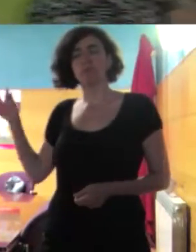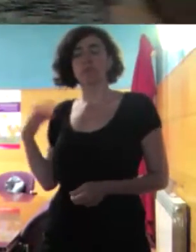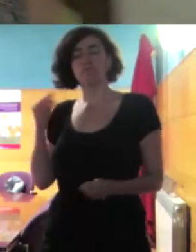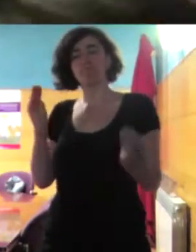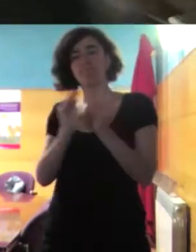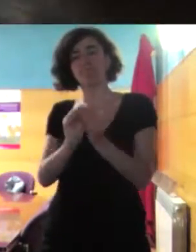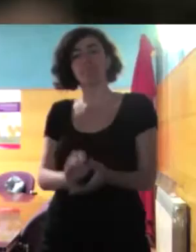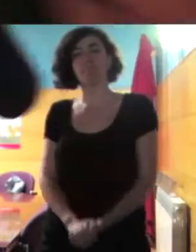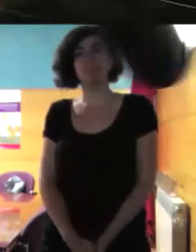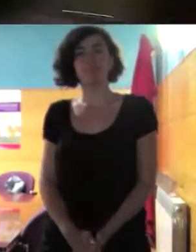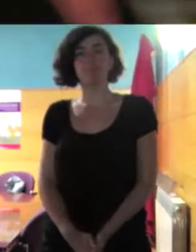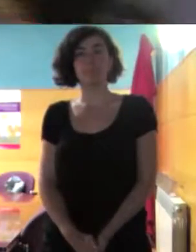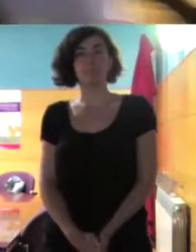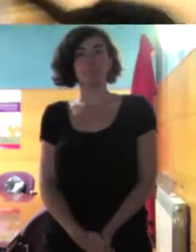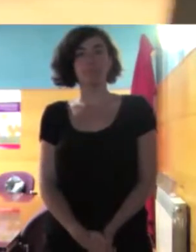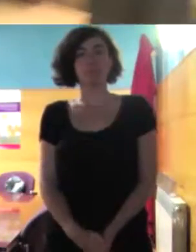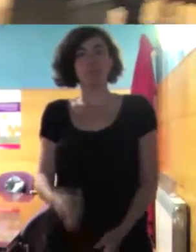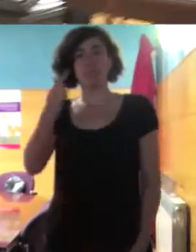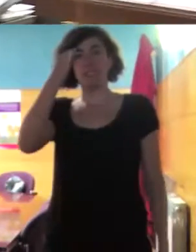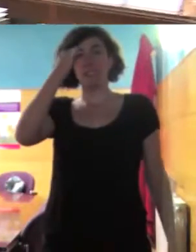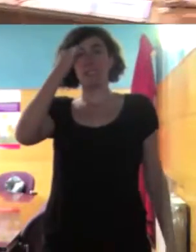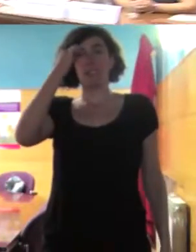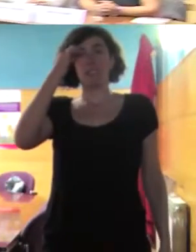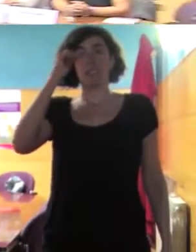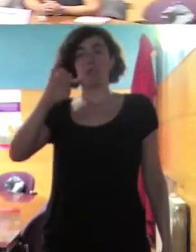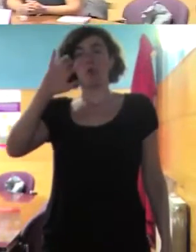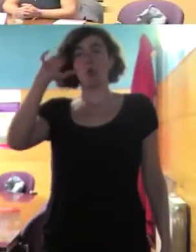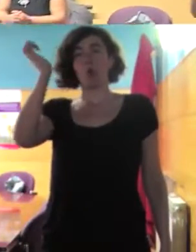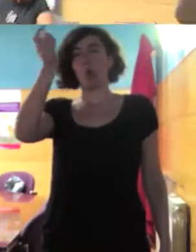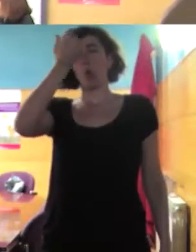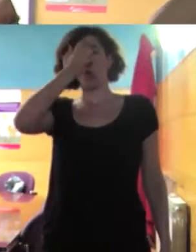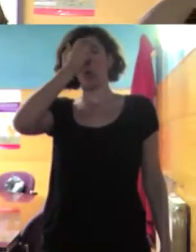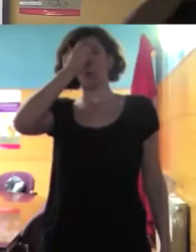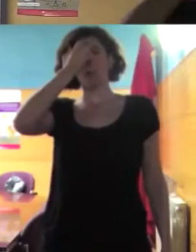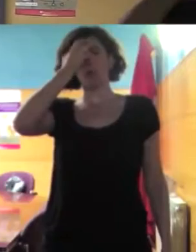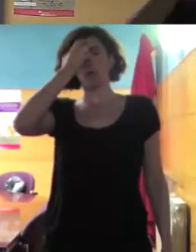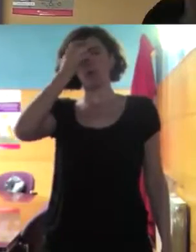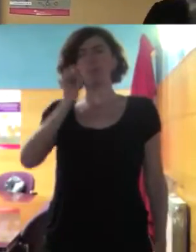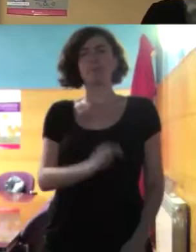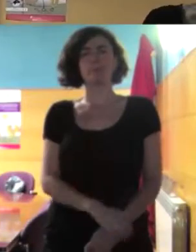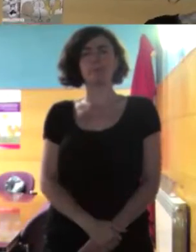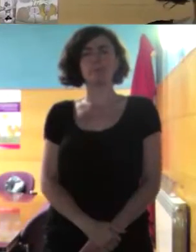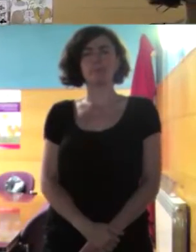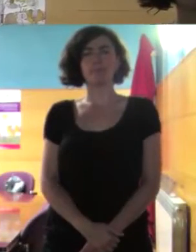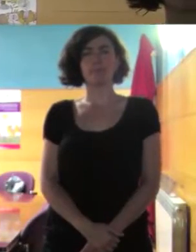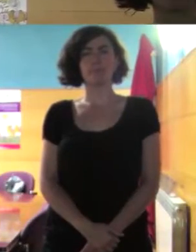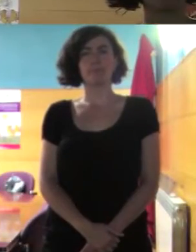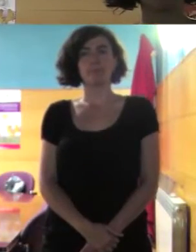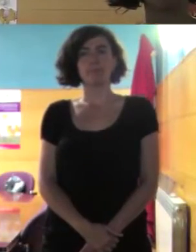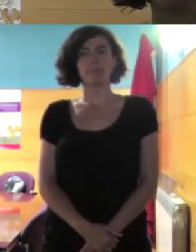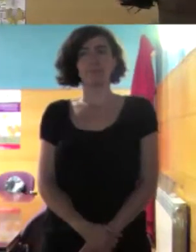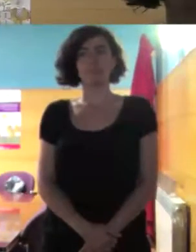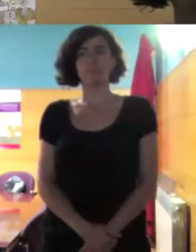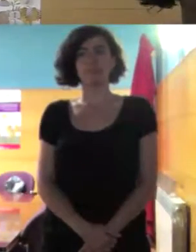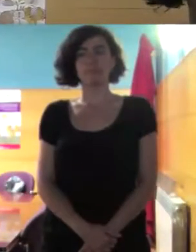según Nora como sabéis hay un término que se utiliza mucho y que sirve para el análisis que